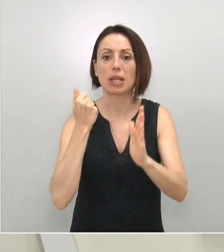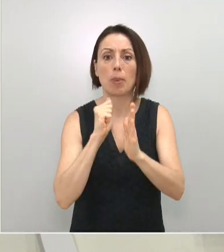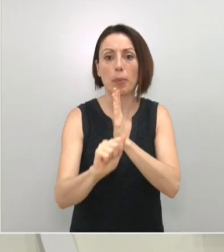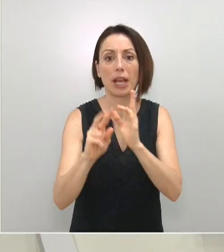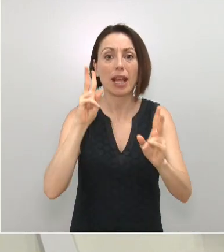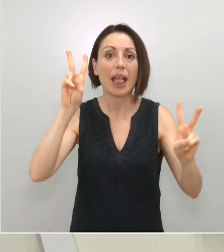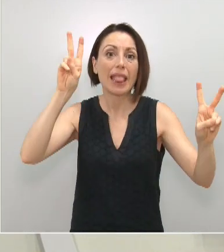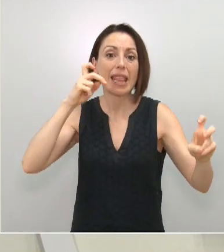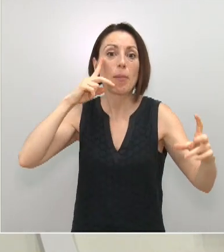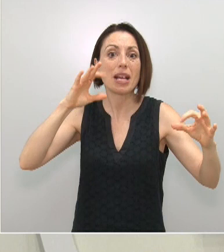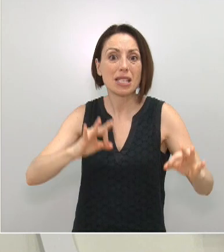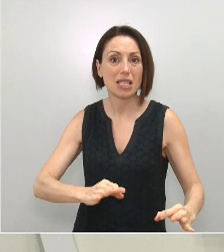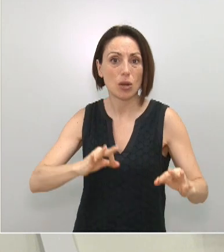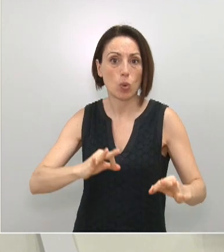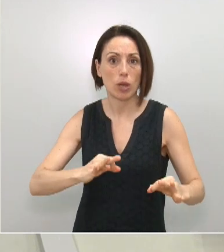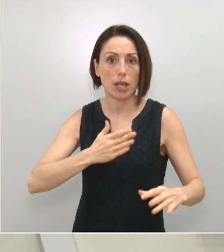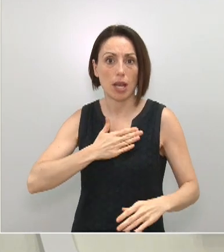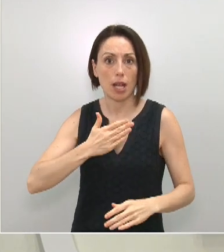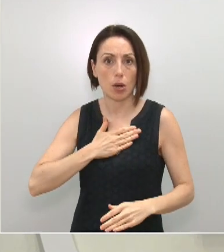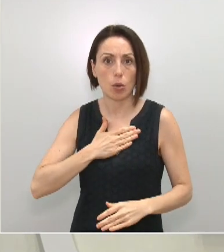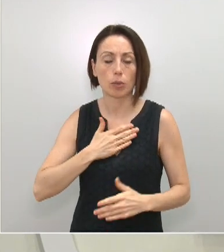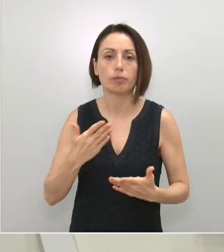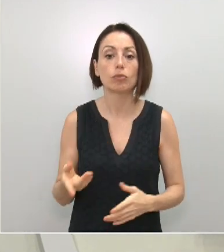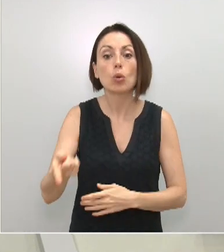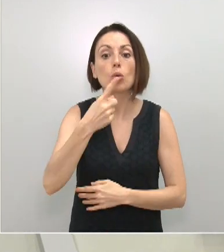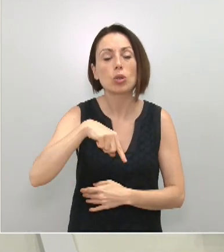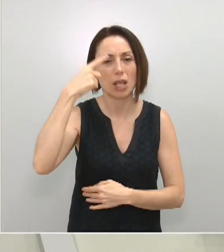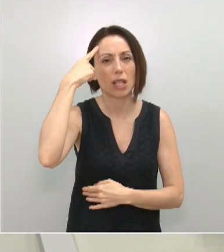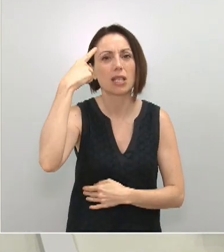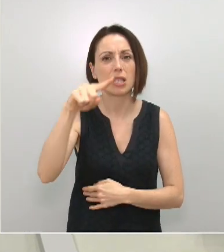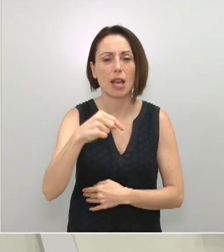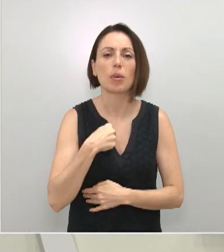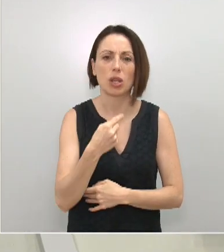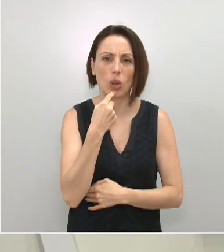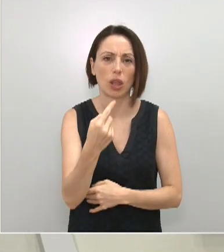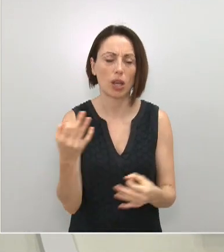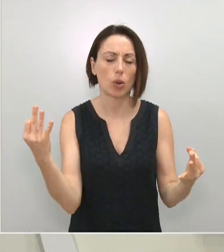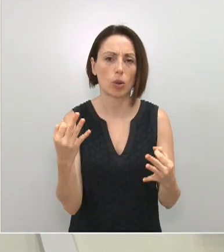en locales de todo tipo. Seguro que saben de lo que les estoy hablando.